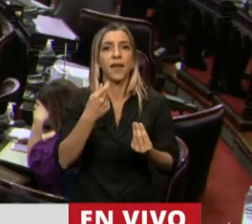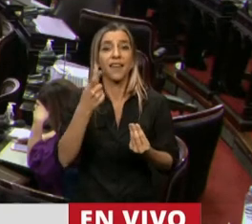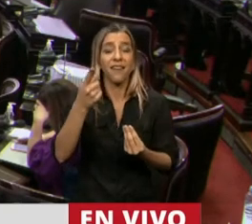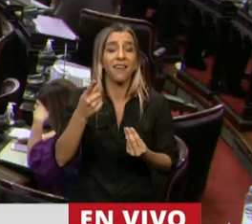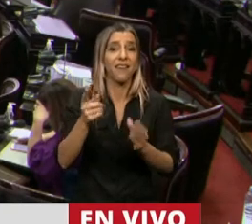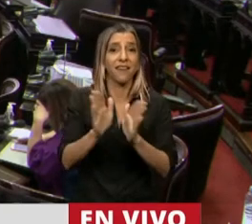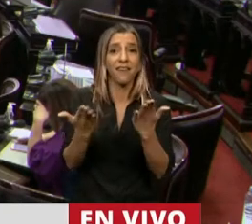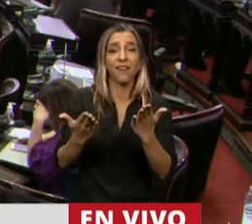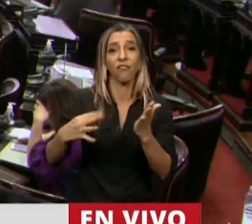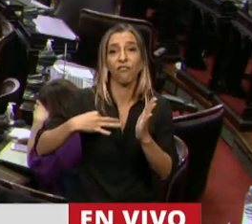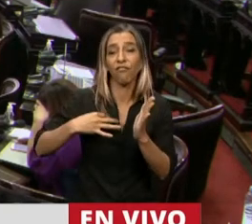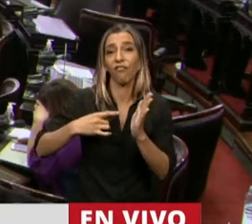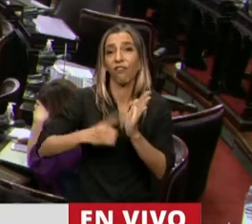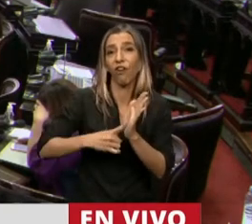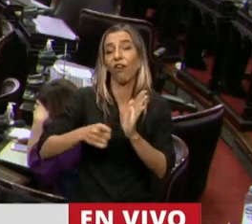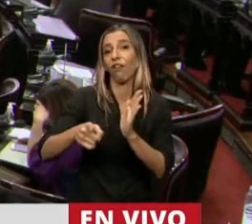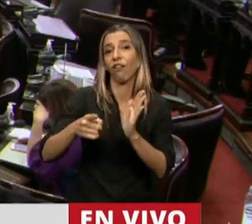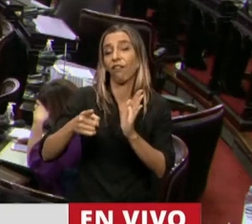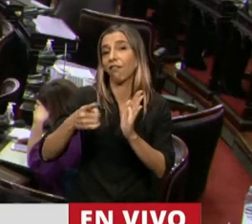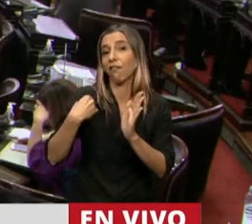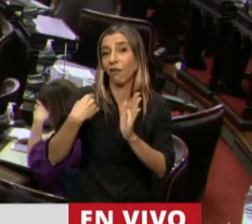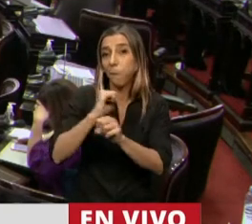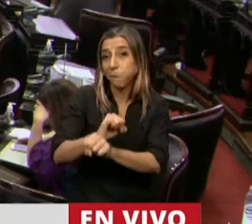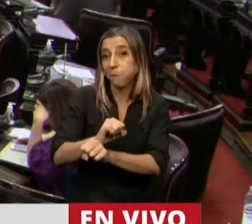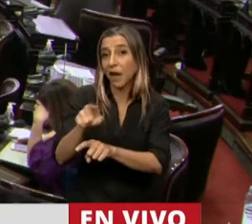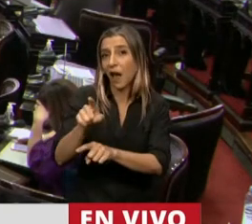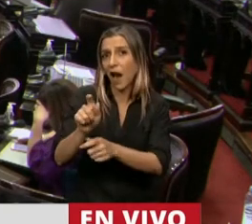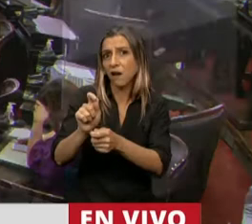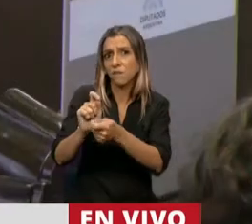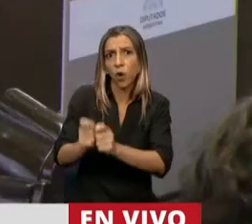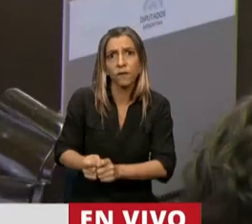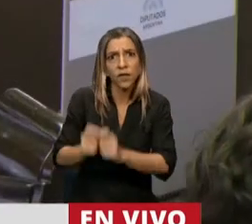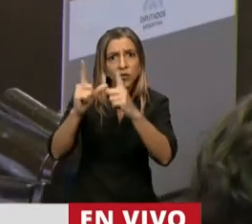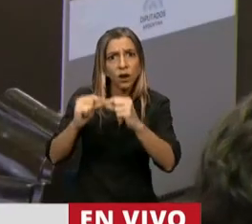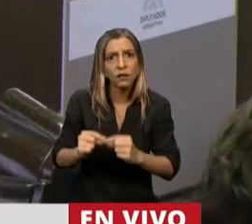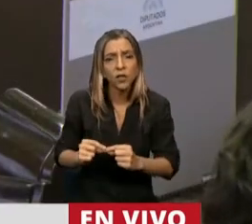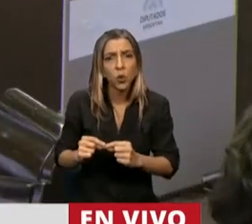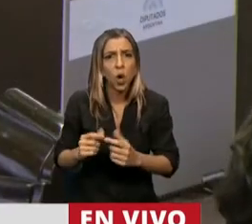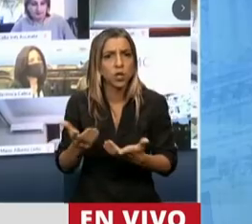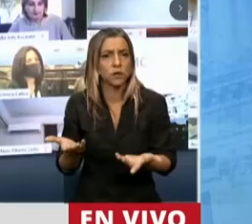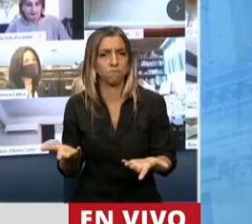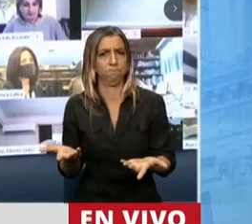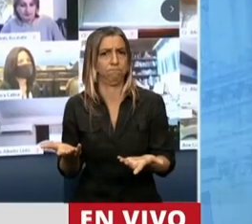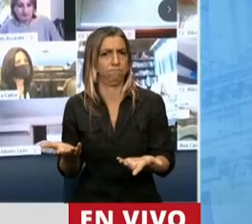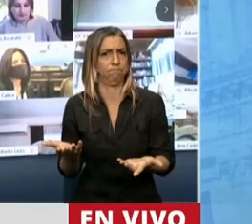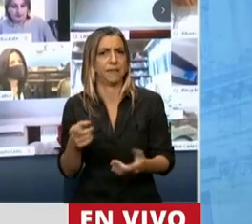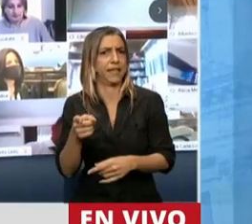Congreso y modifica artículos del Código Penal de la Nación.